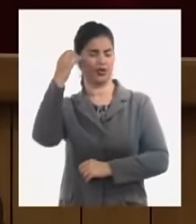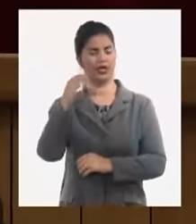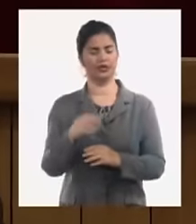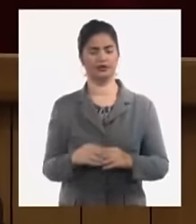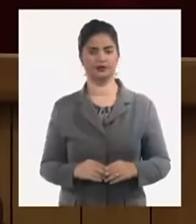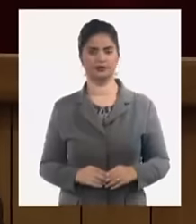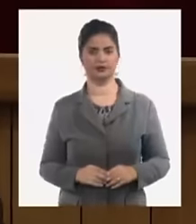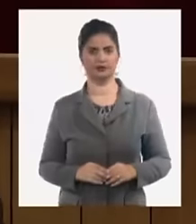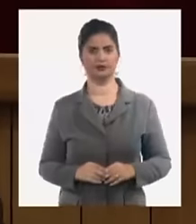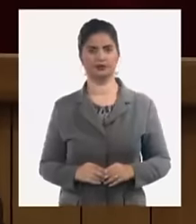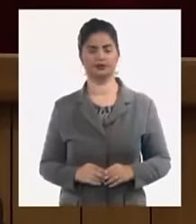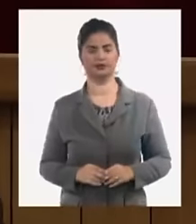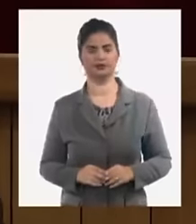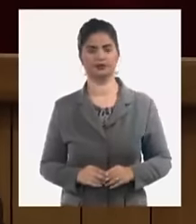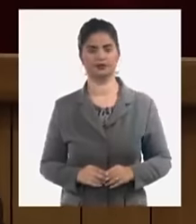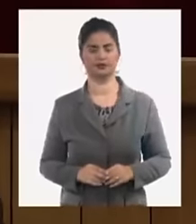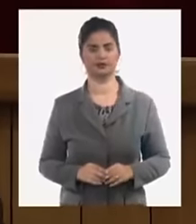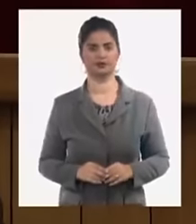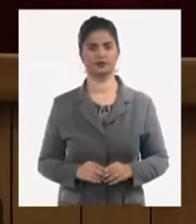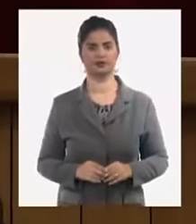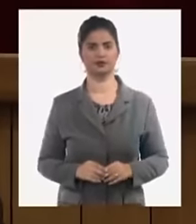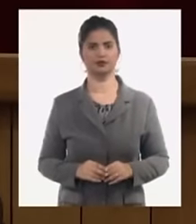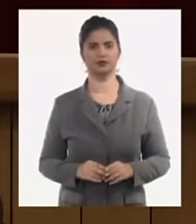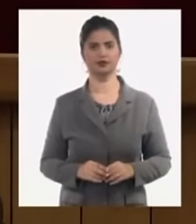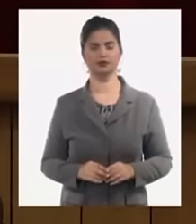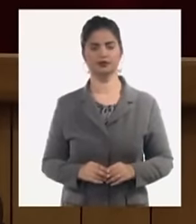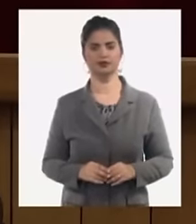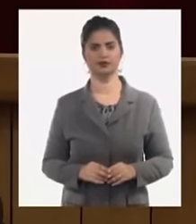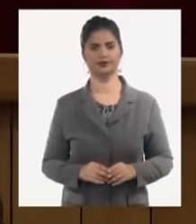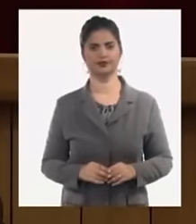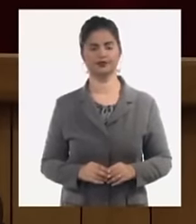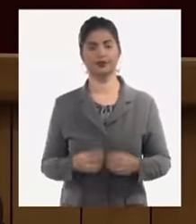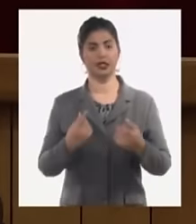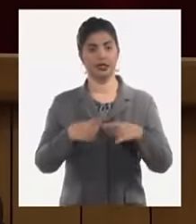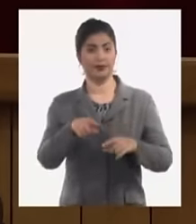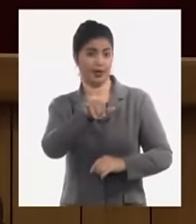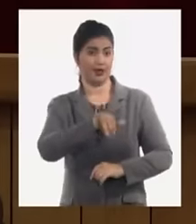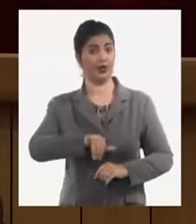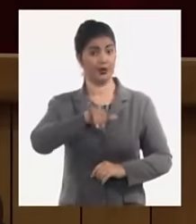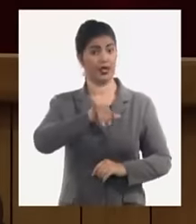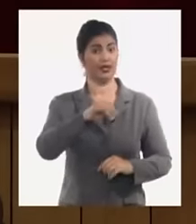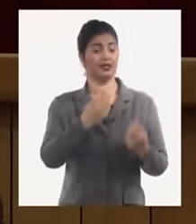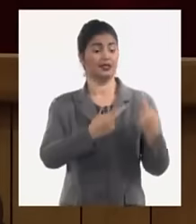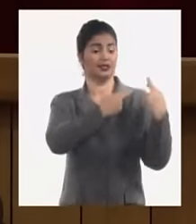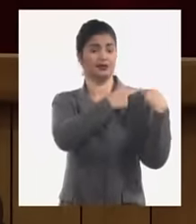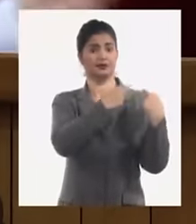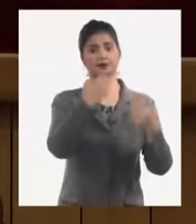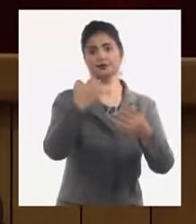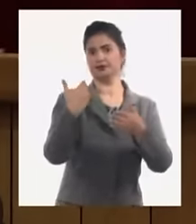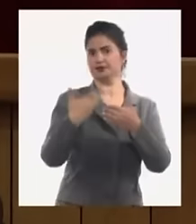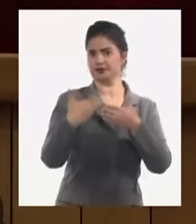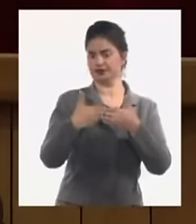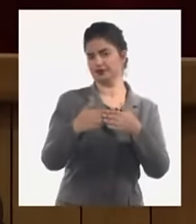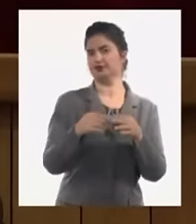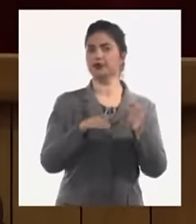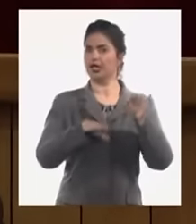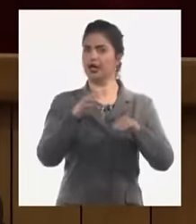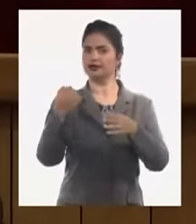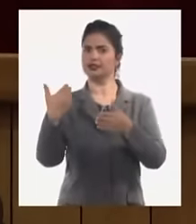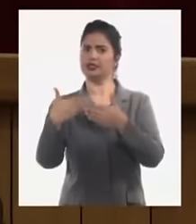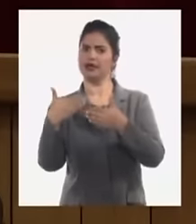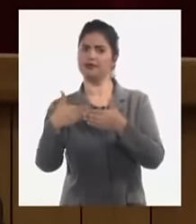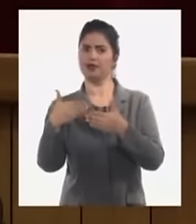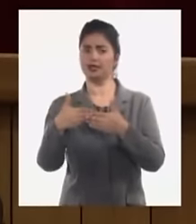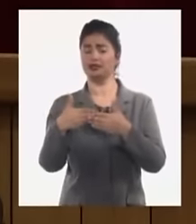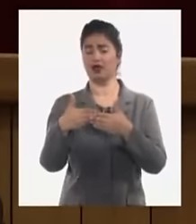la eficiencia a la cual está llamada pero también hay que revisar las empresas porque a veces hay empresas que funcionan